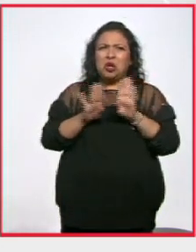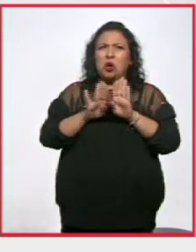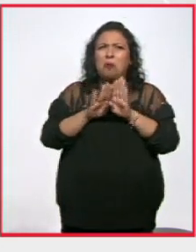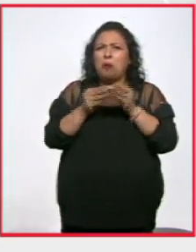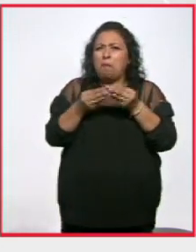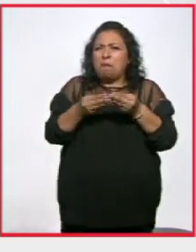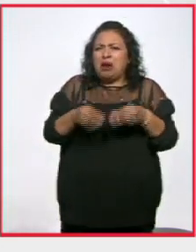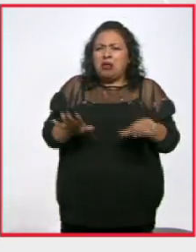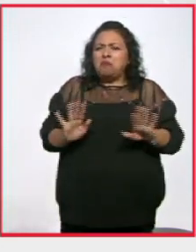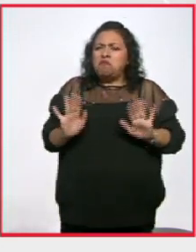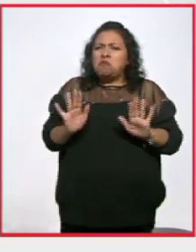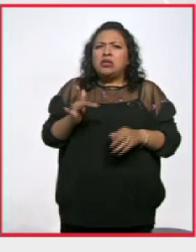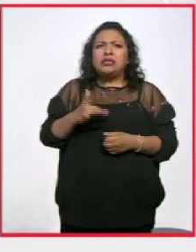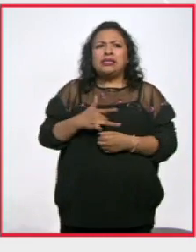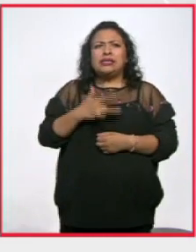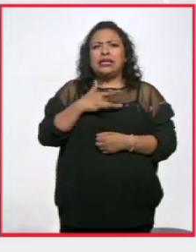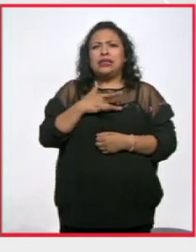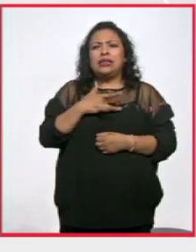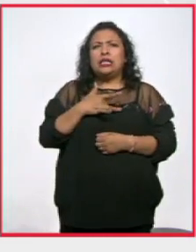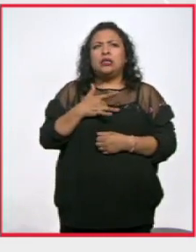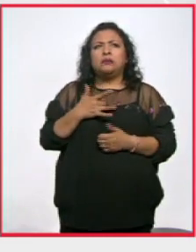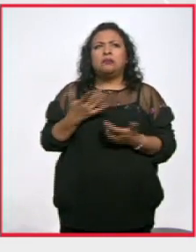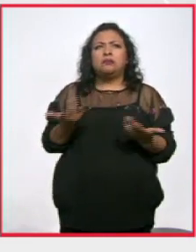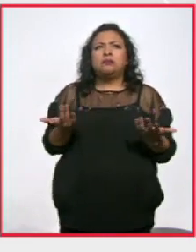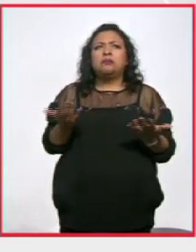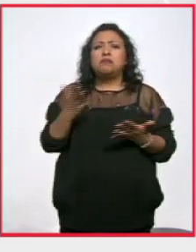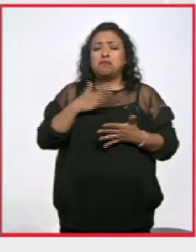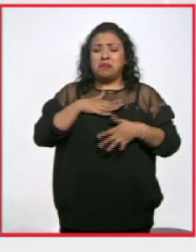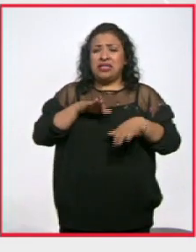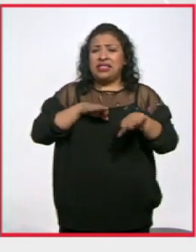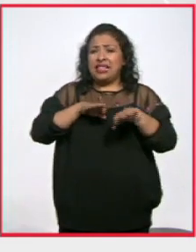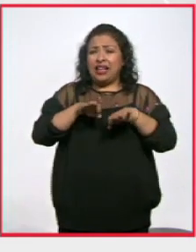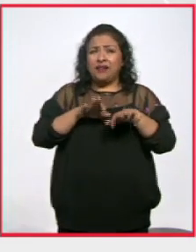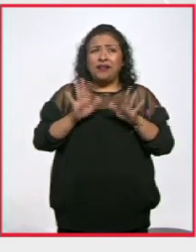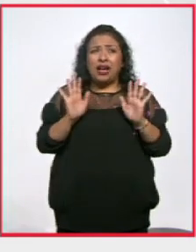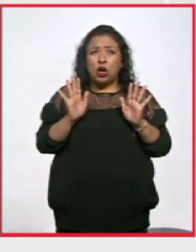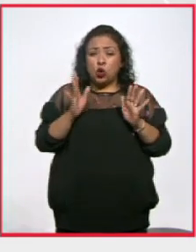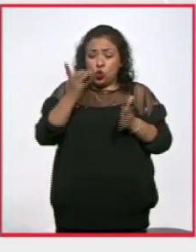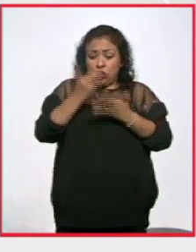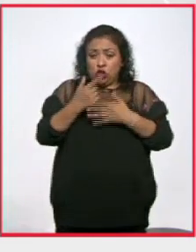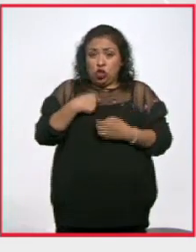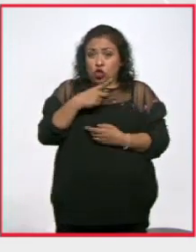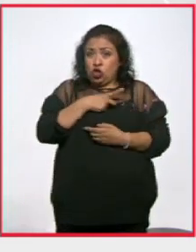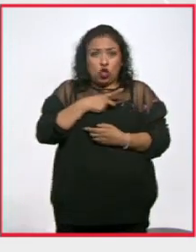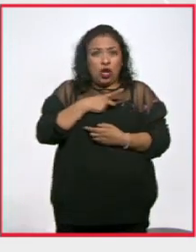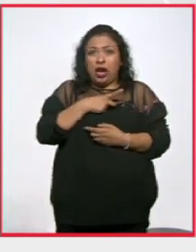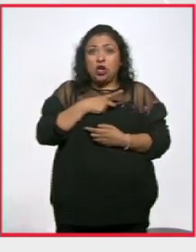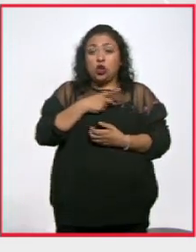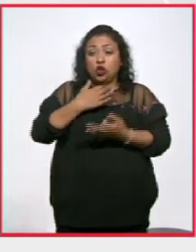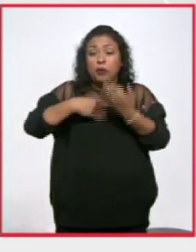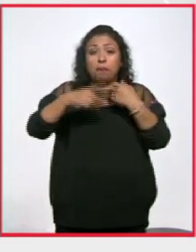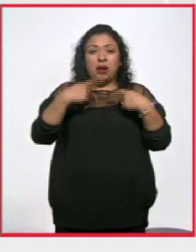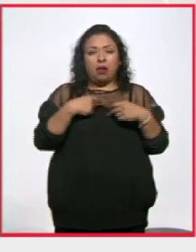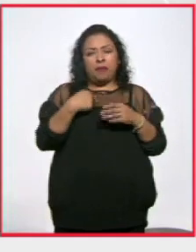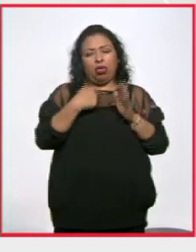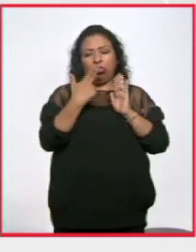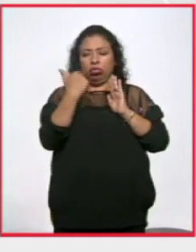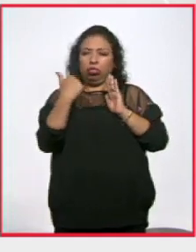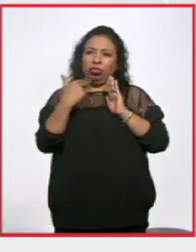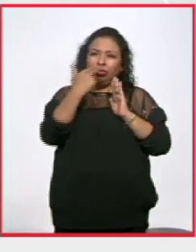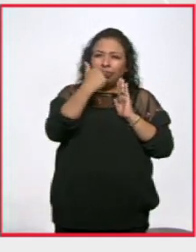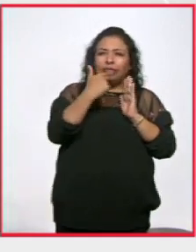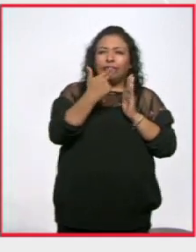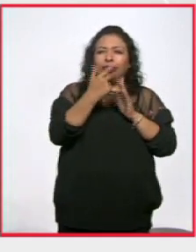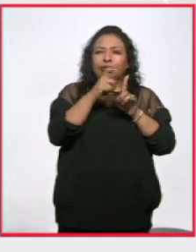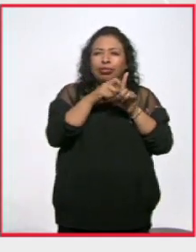se perdía más bien sentí que mi chamba no era solo mi chamba sino de todos los que me iban a pintar sentía que